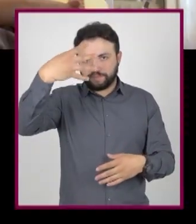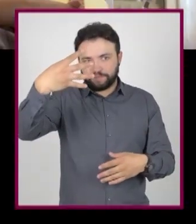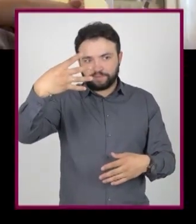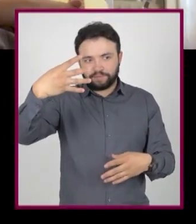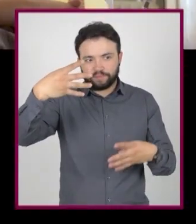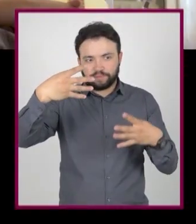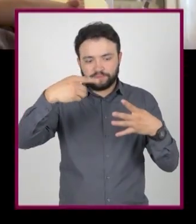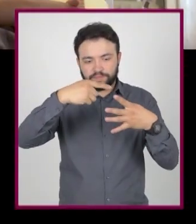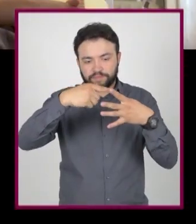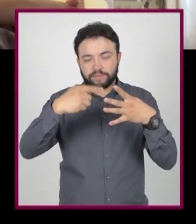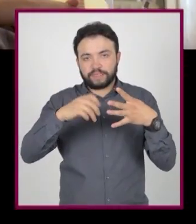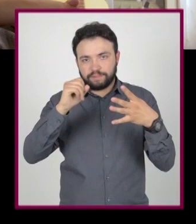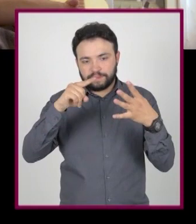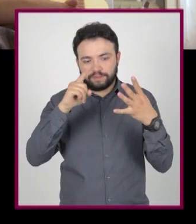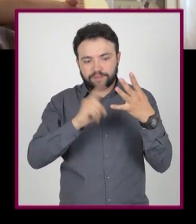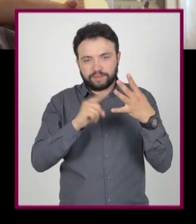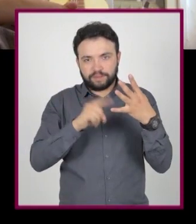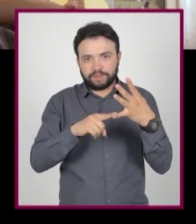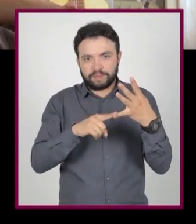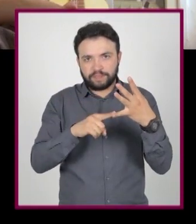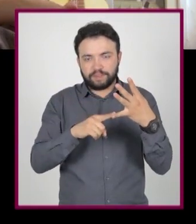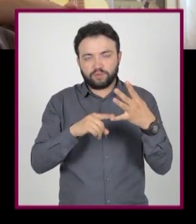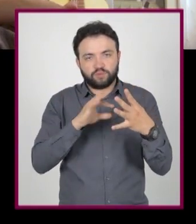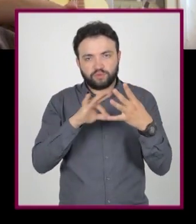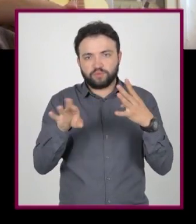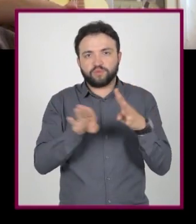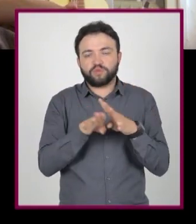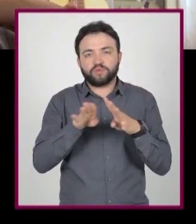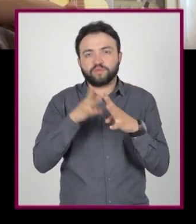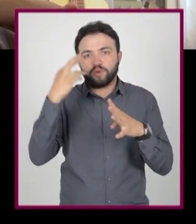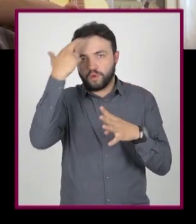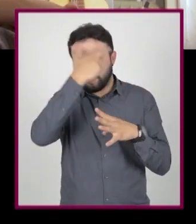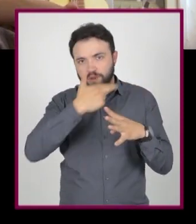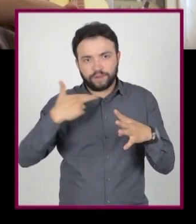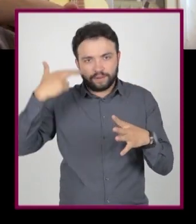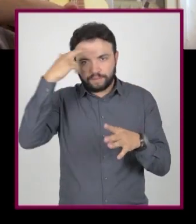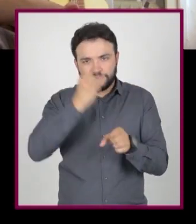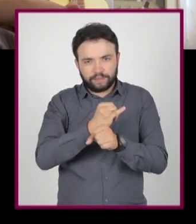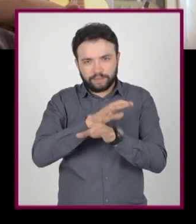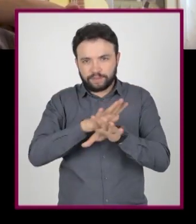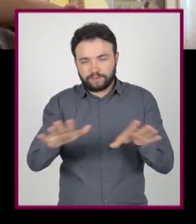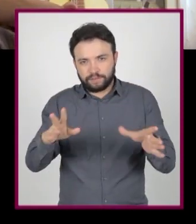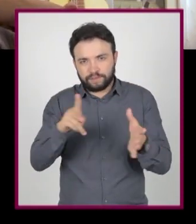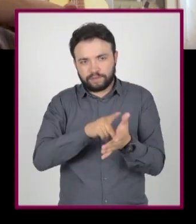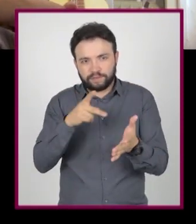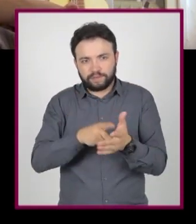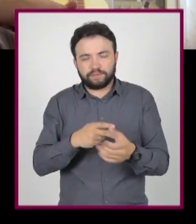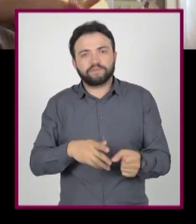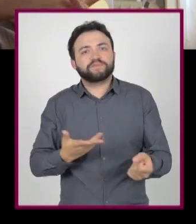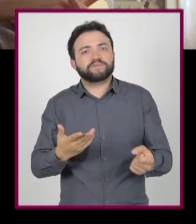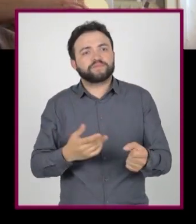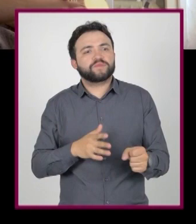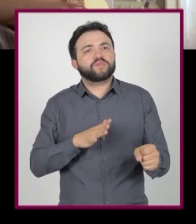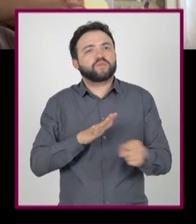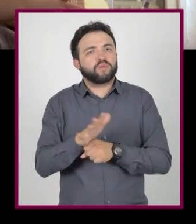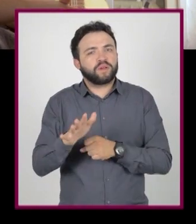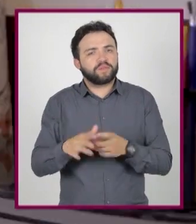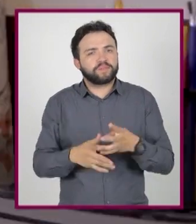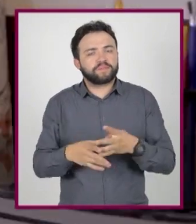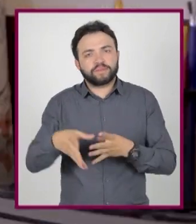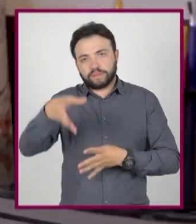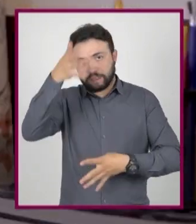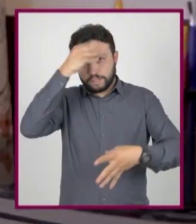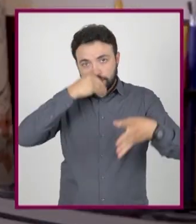llevamos cuatro tips con este que estamos viendo, el de revisar información periódicamente. Mmm, ajá. ¿Y cuáles son?